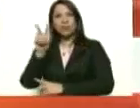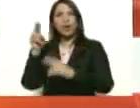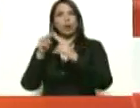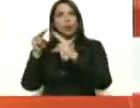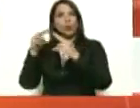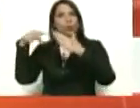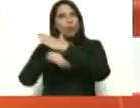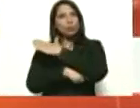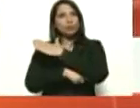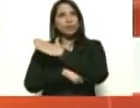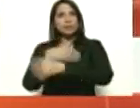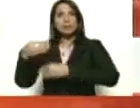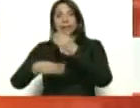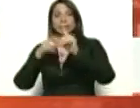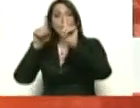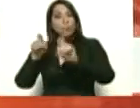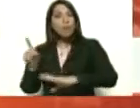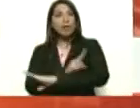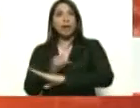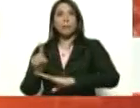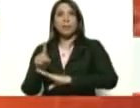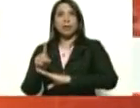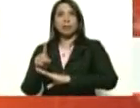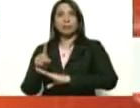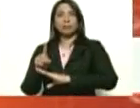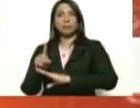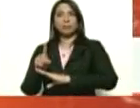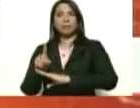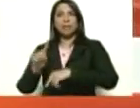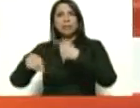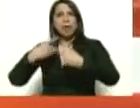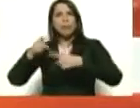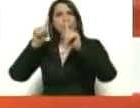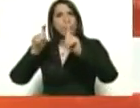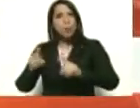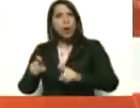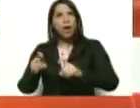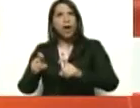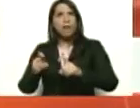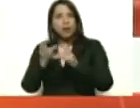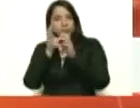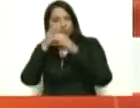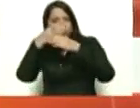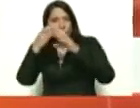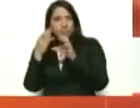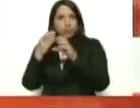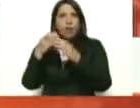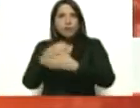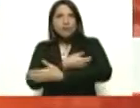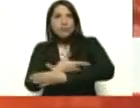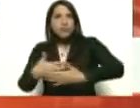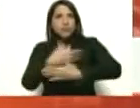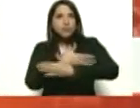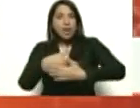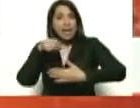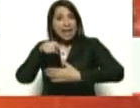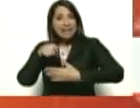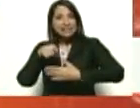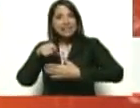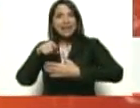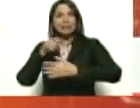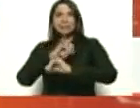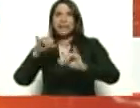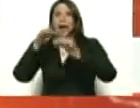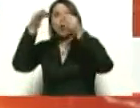Se hicieron las pruebas rápidas, después se hicieron las pruebas moleculares y de las pruebas moleculares se confirmaron